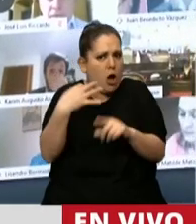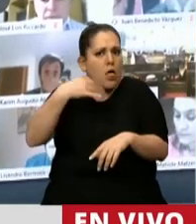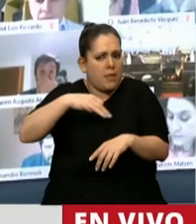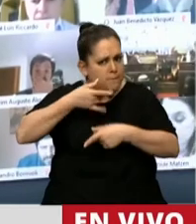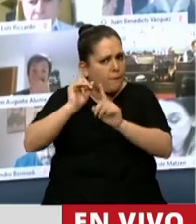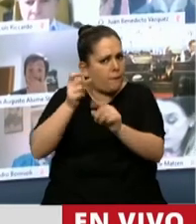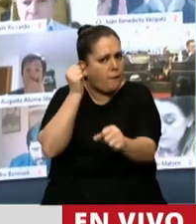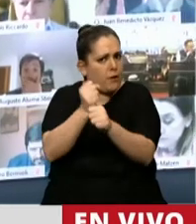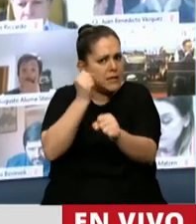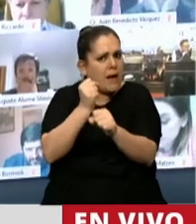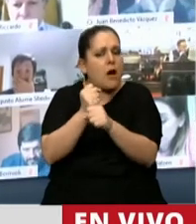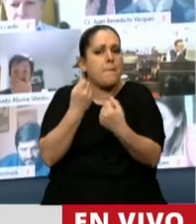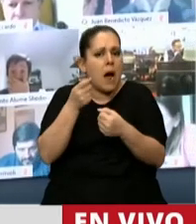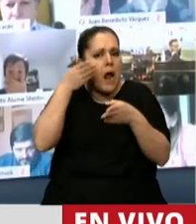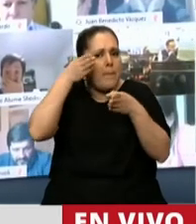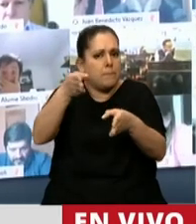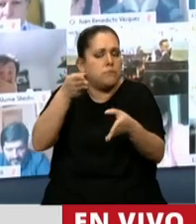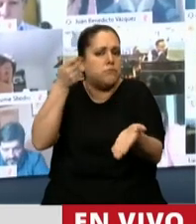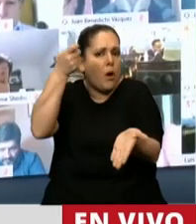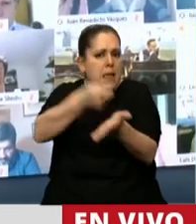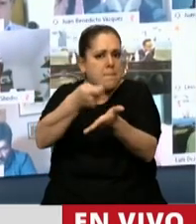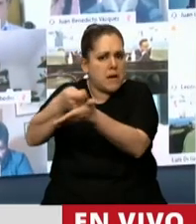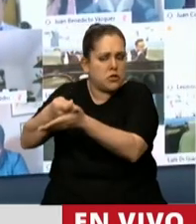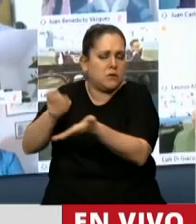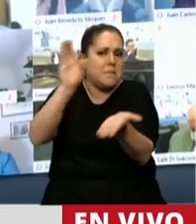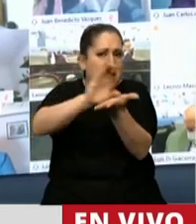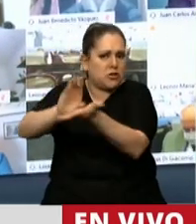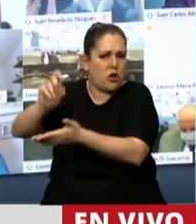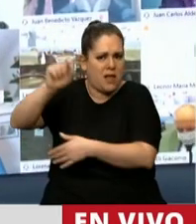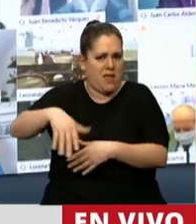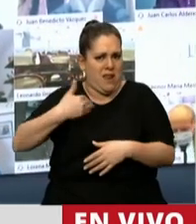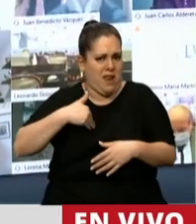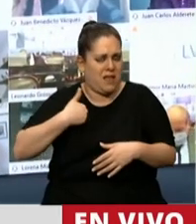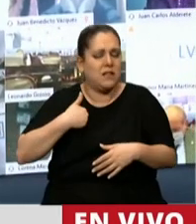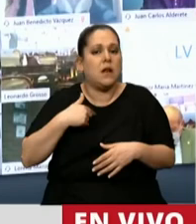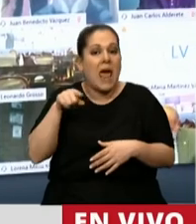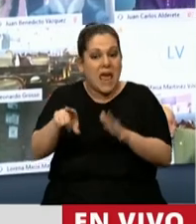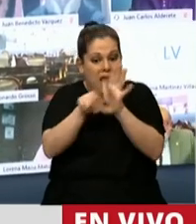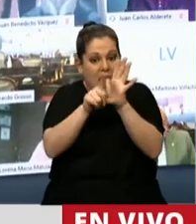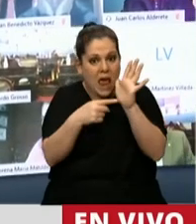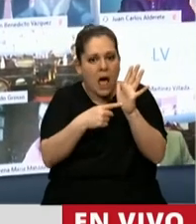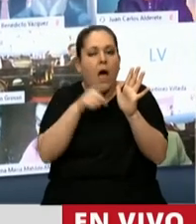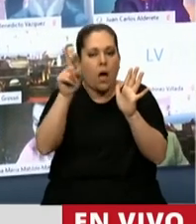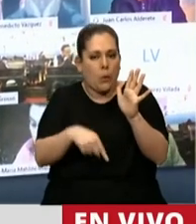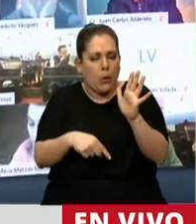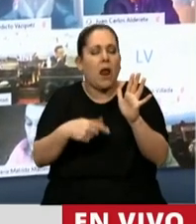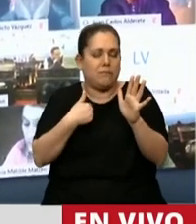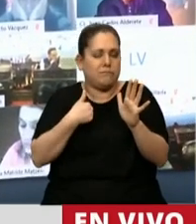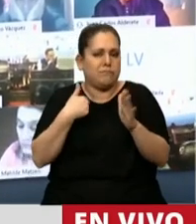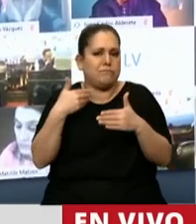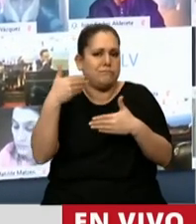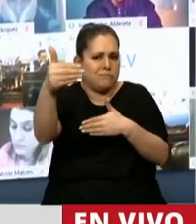favorecer a las inversiones en nuestro país. Esta ley es una forma de hacerlo, por lo que adelanto mi